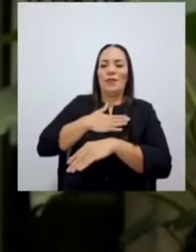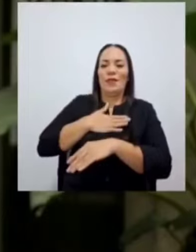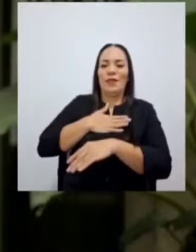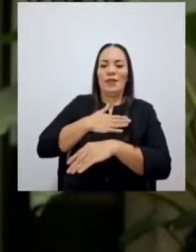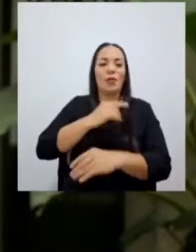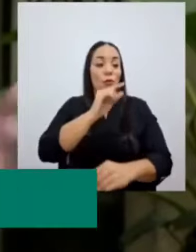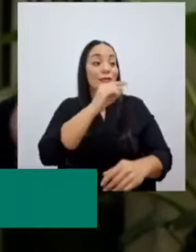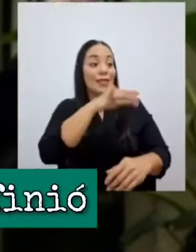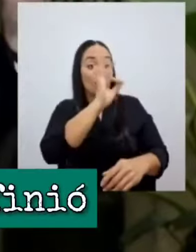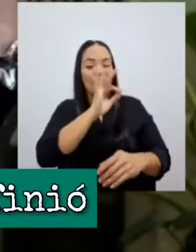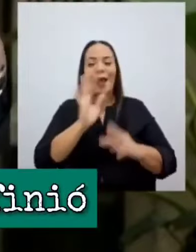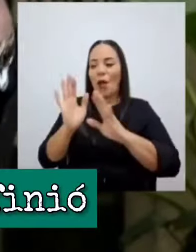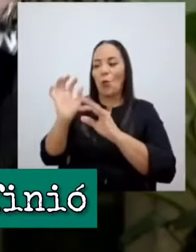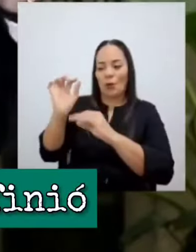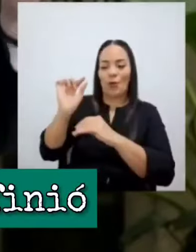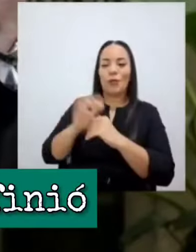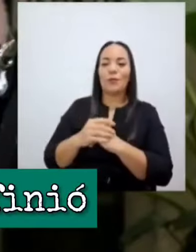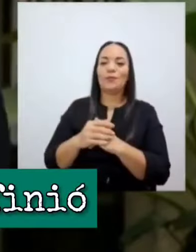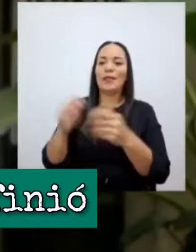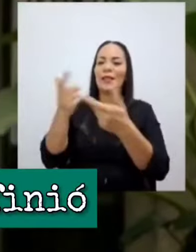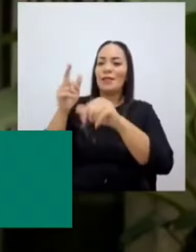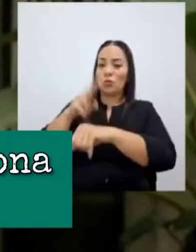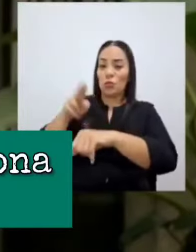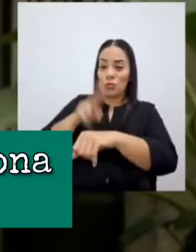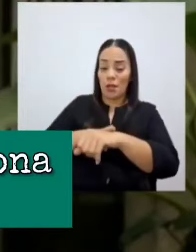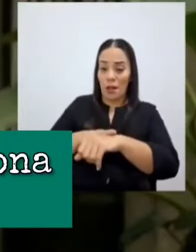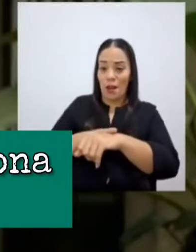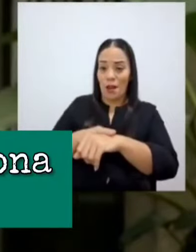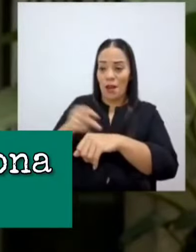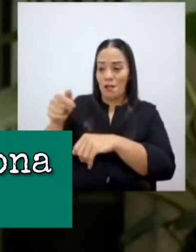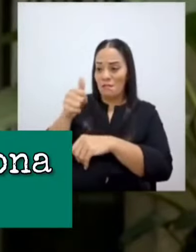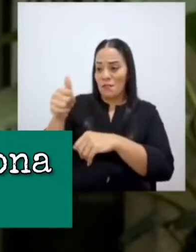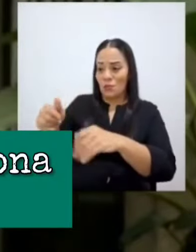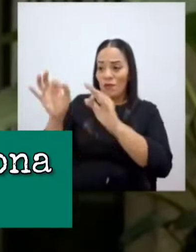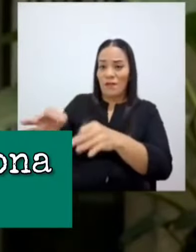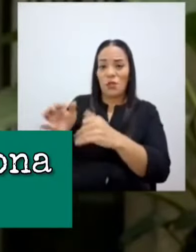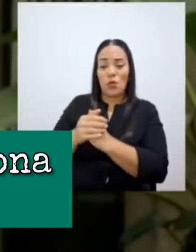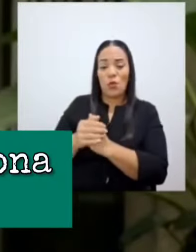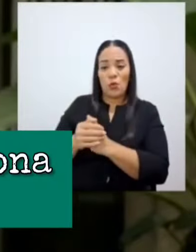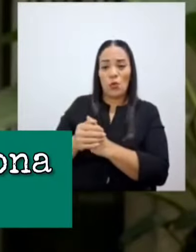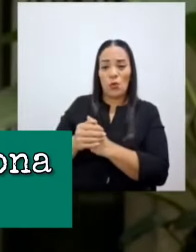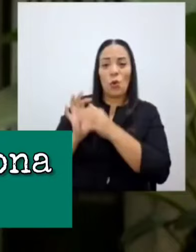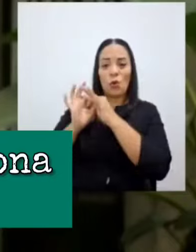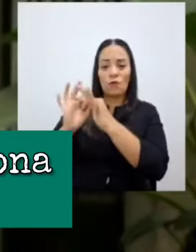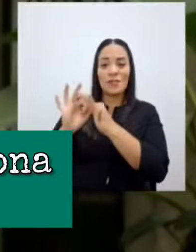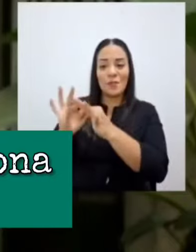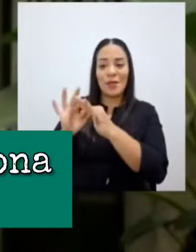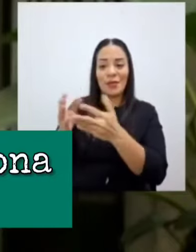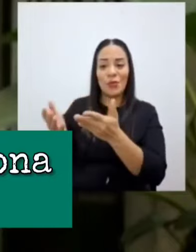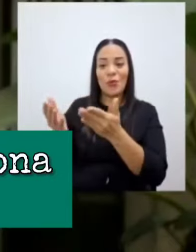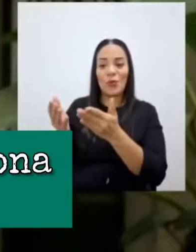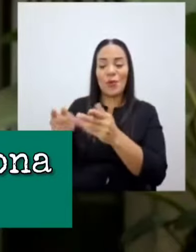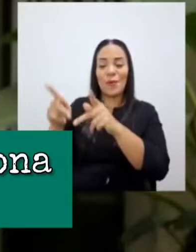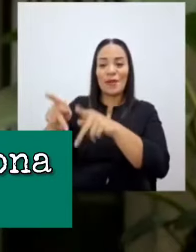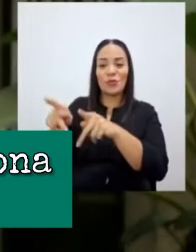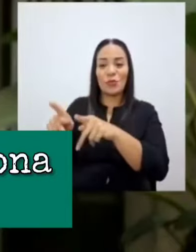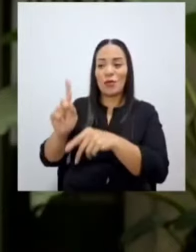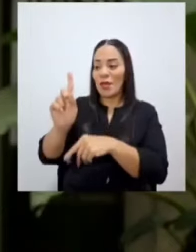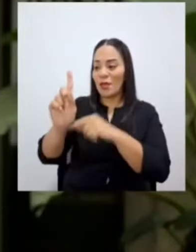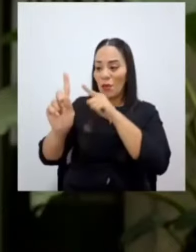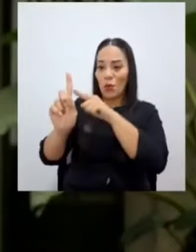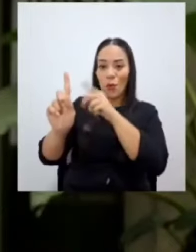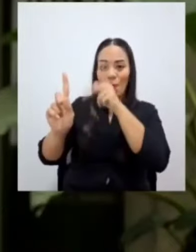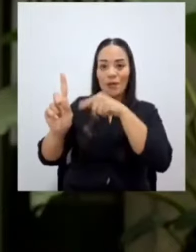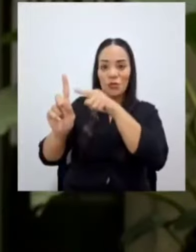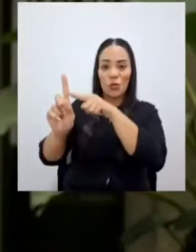dime un segundito. Entonces, Liberación Nacional ese día se definió a sí mismo con respecto a la persona de un individuo.